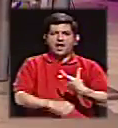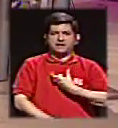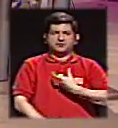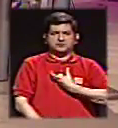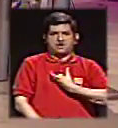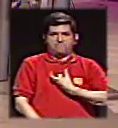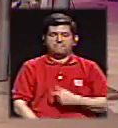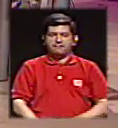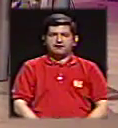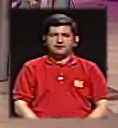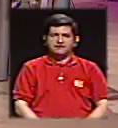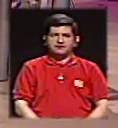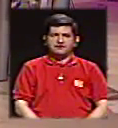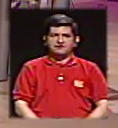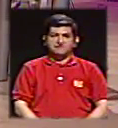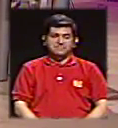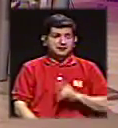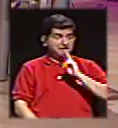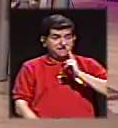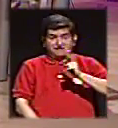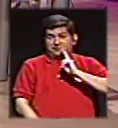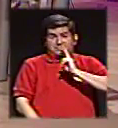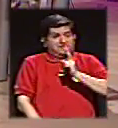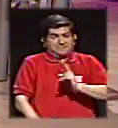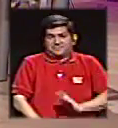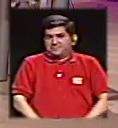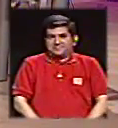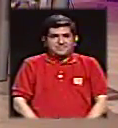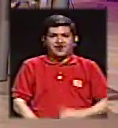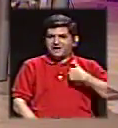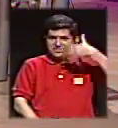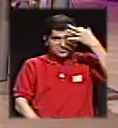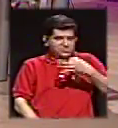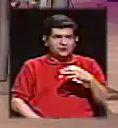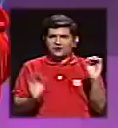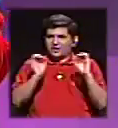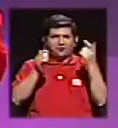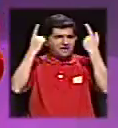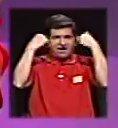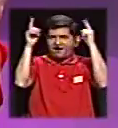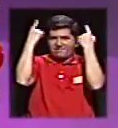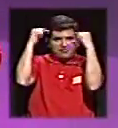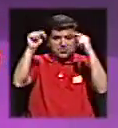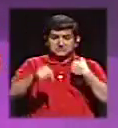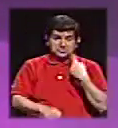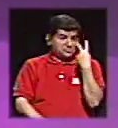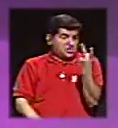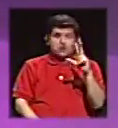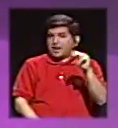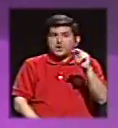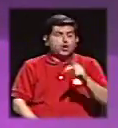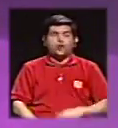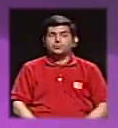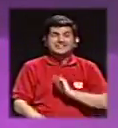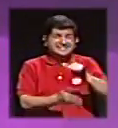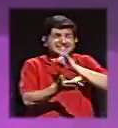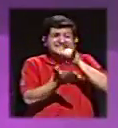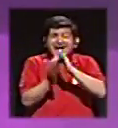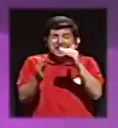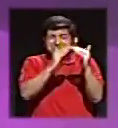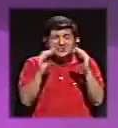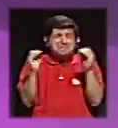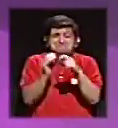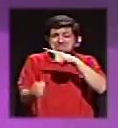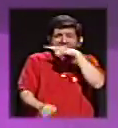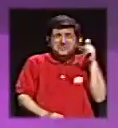alcaldía que realmente yo creo que no tiene ningún logro, ¿verdad? Por lo menos que yo le vea, no. San José es una de las ciudades